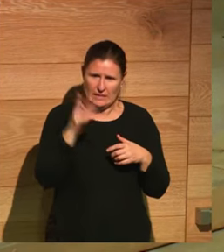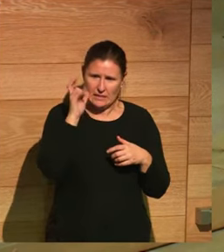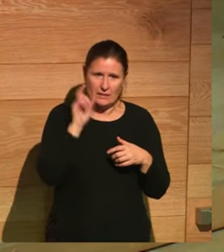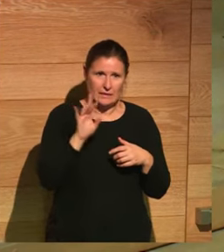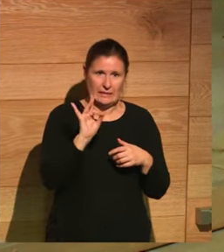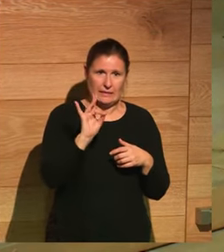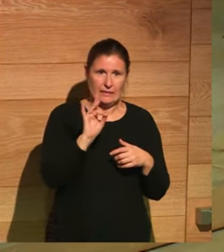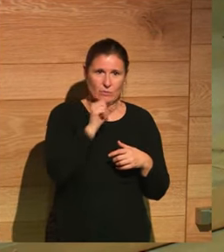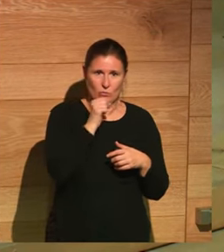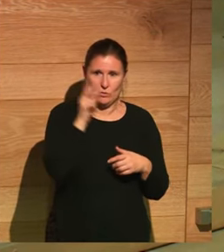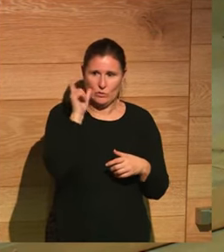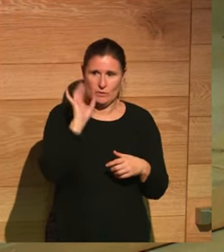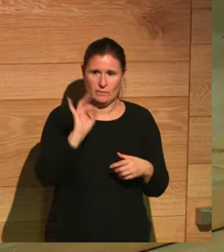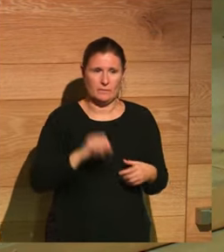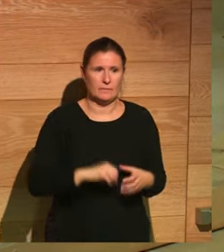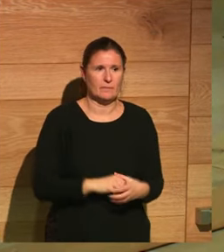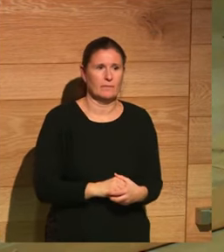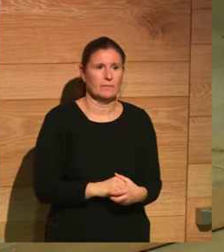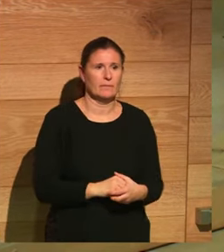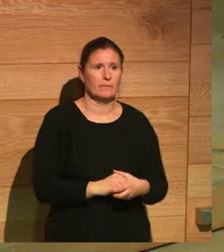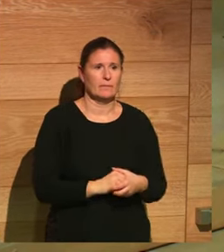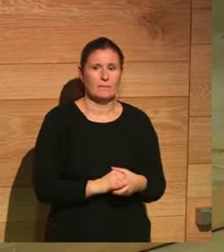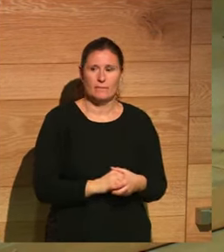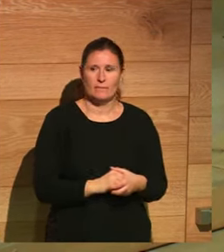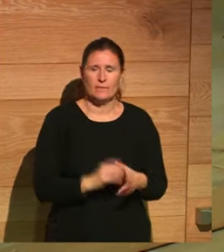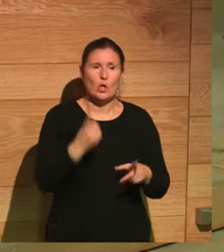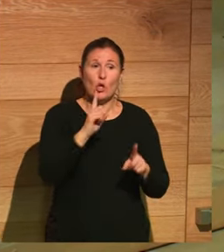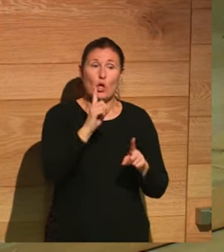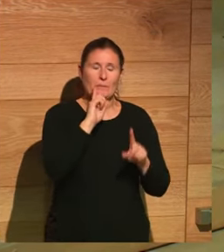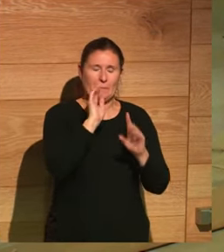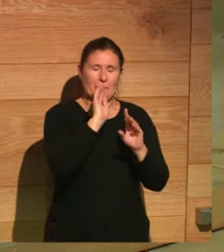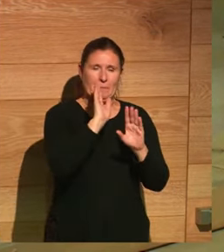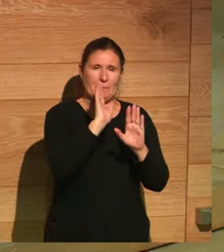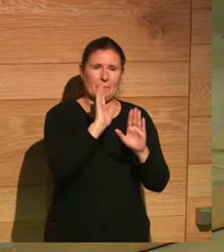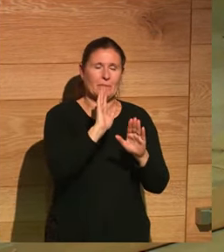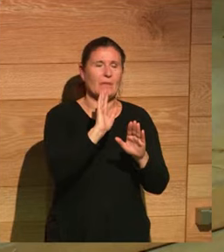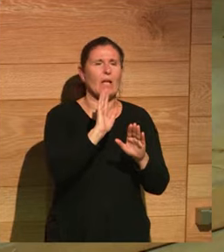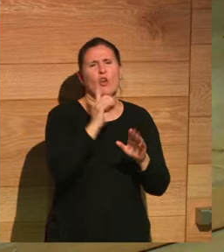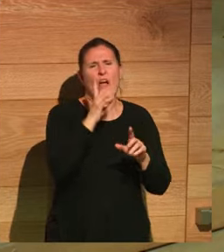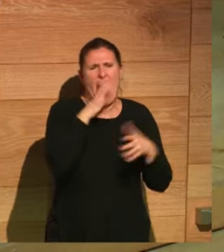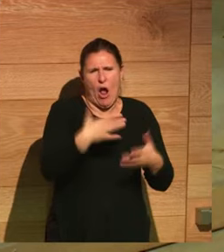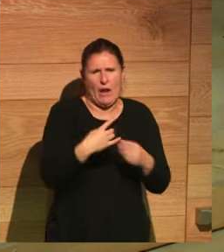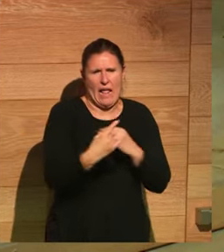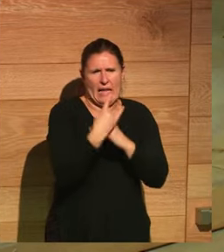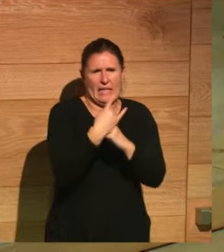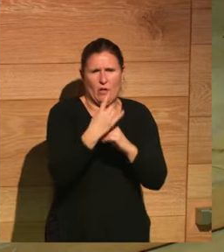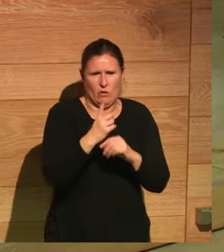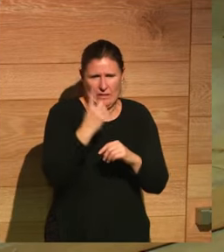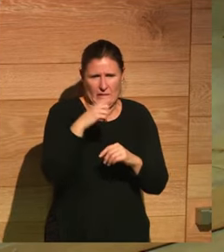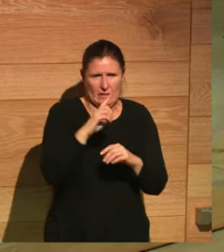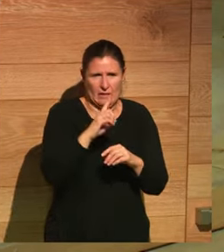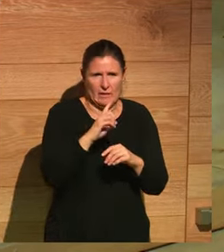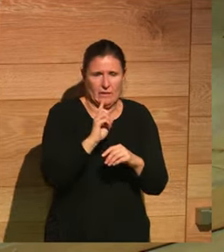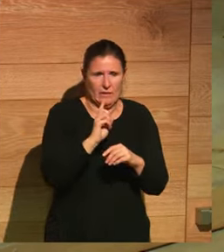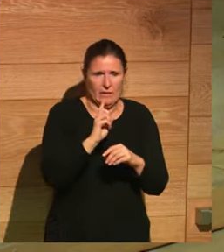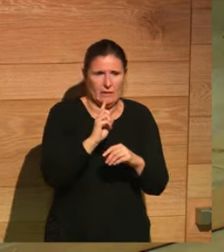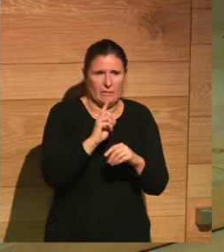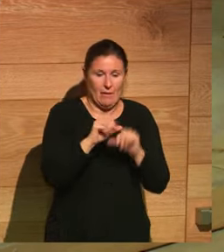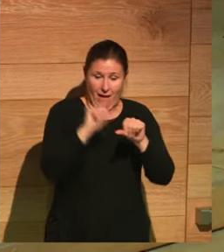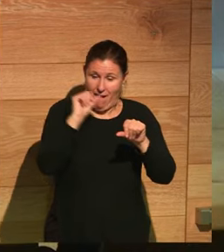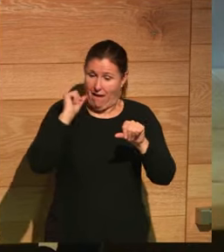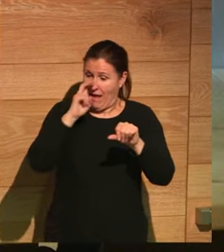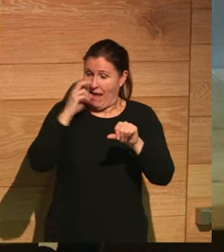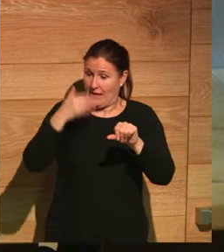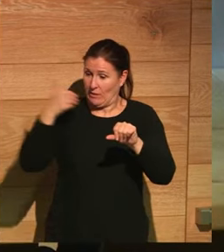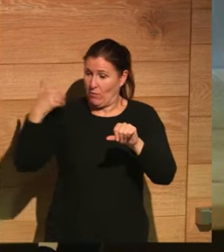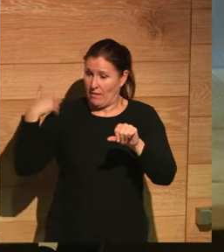si funciona ahora si funciona no ha sido lo suficientemente específico me refería ya no solo en la actualidad sino algún ya que estamos hablando de la antigüedad